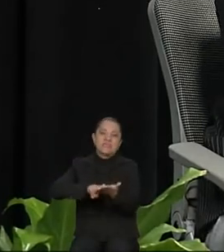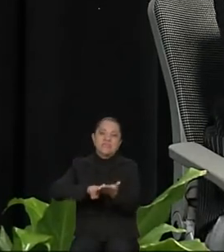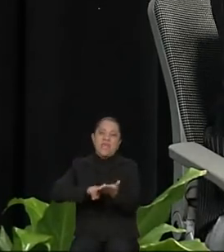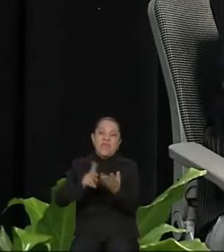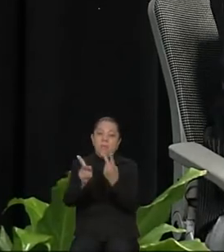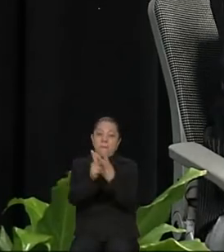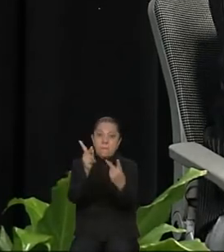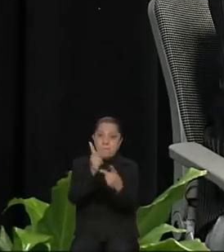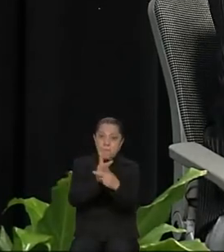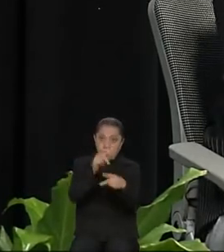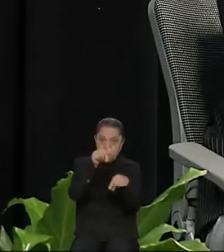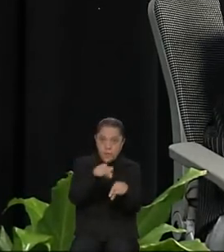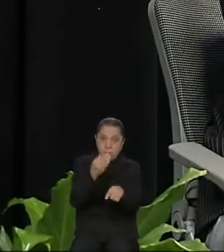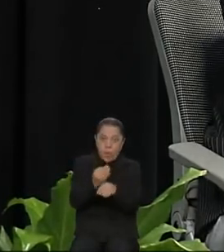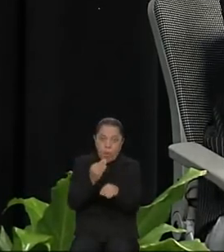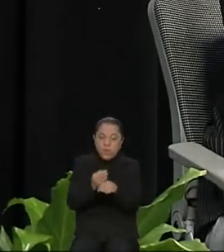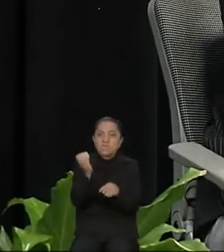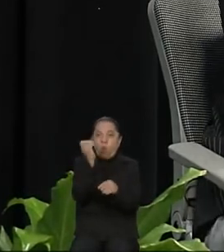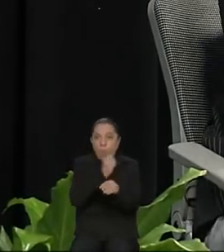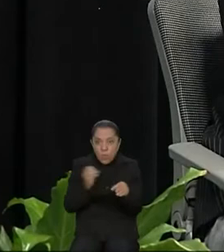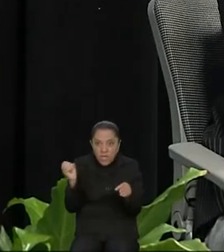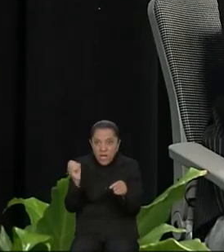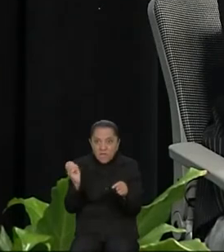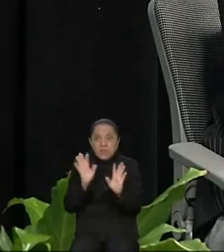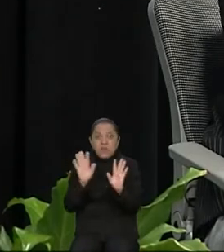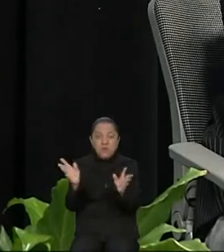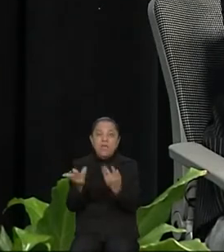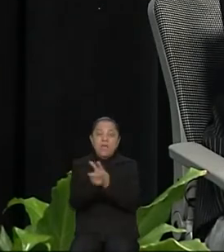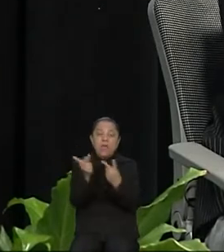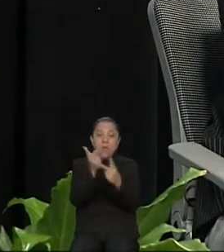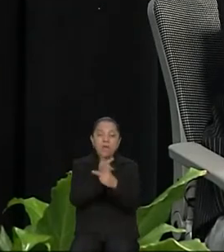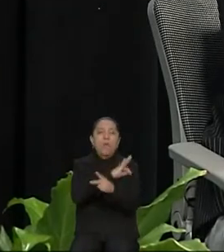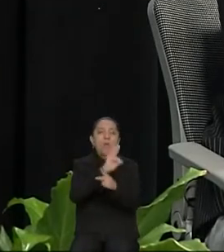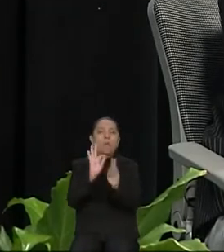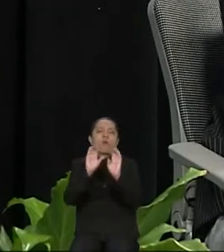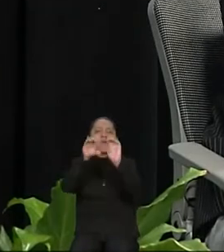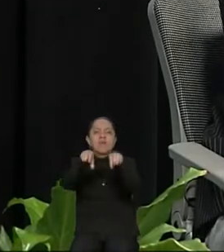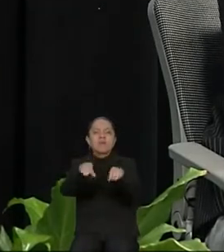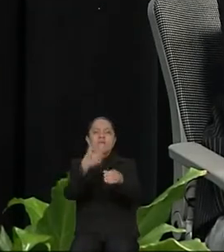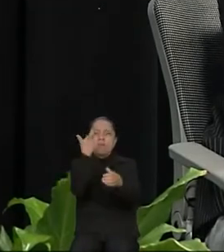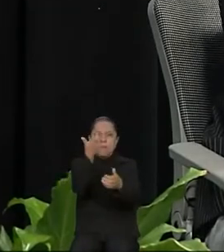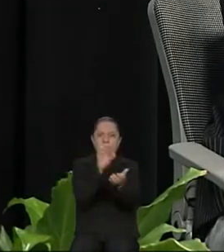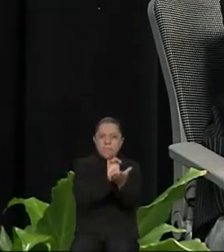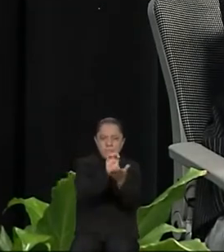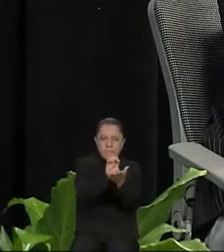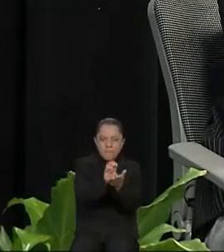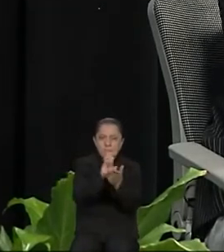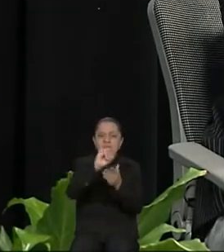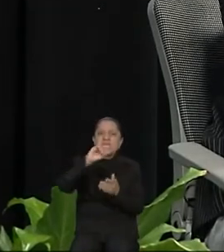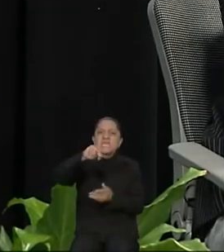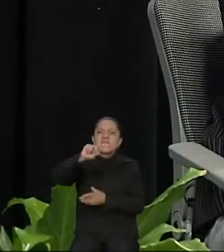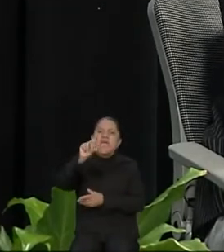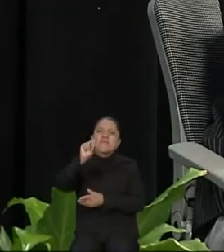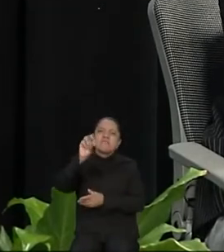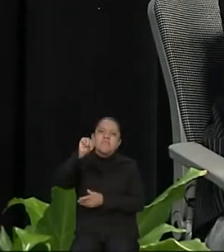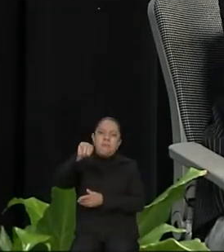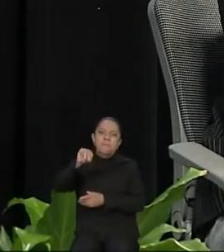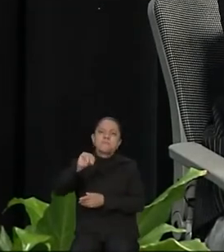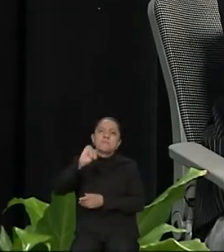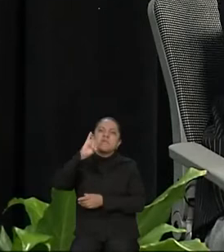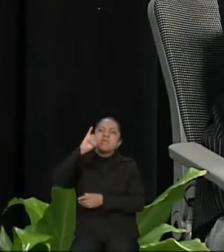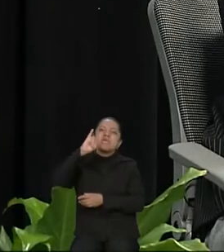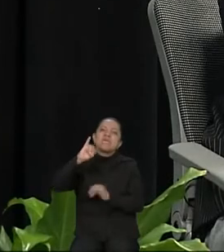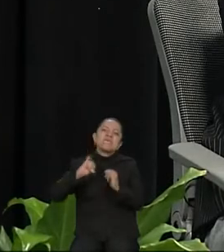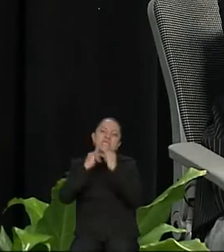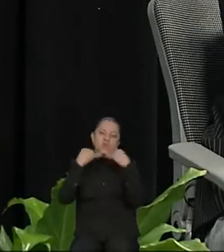es ahora obligatorio poderle insertar recursos económicos del INADEM, del INJUVE y del INDESOL para que ellos